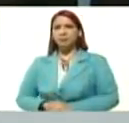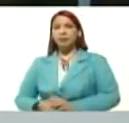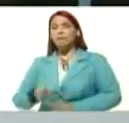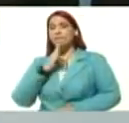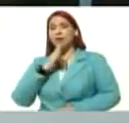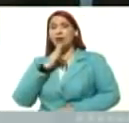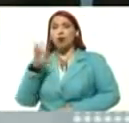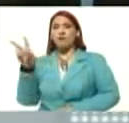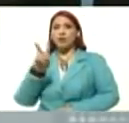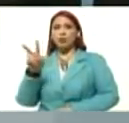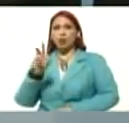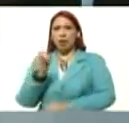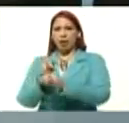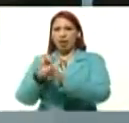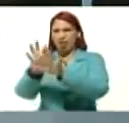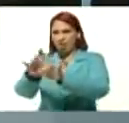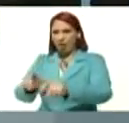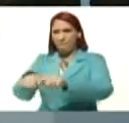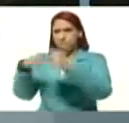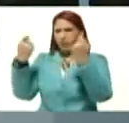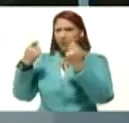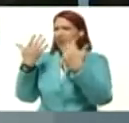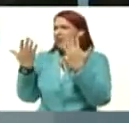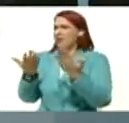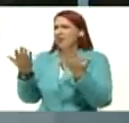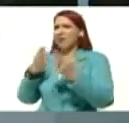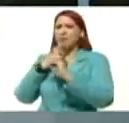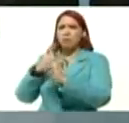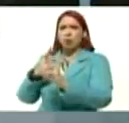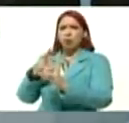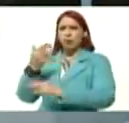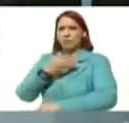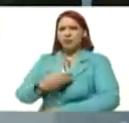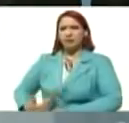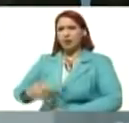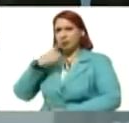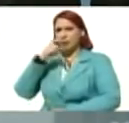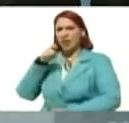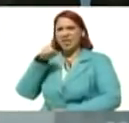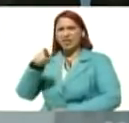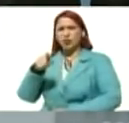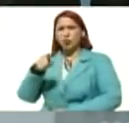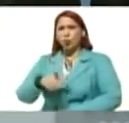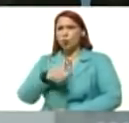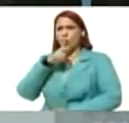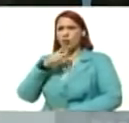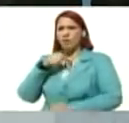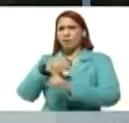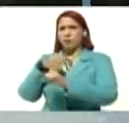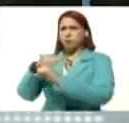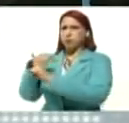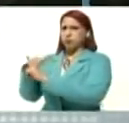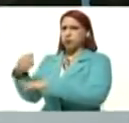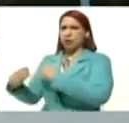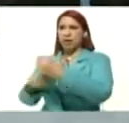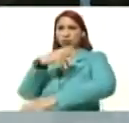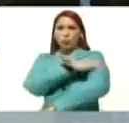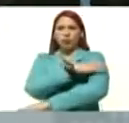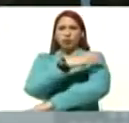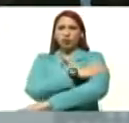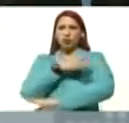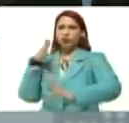del Banco de Venezuela, ¿qué responde el presidente Nicolás Maduro, a esa aseveración, que realizan las oposiciones, de la negligencia,